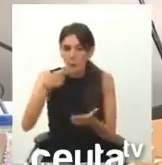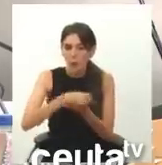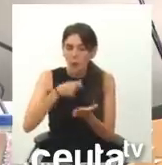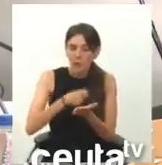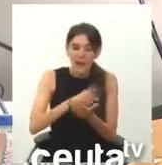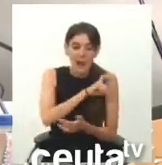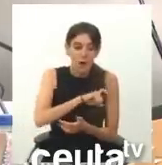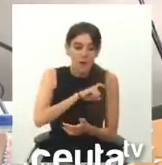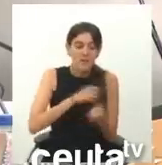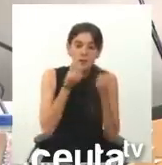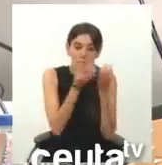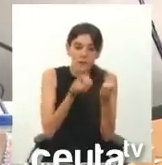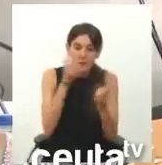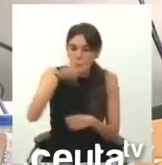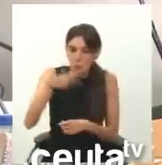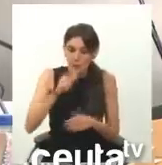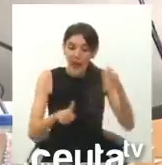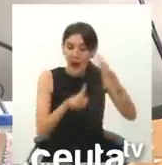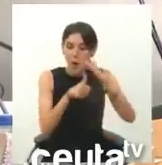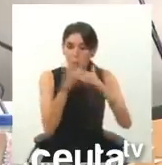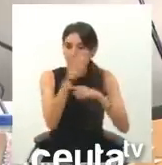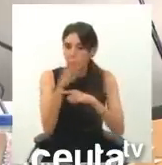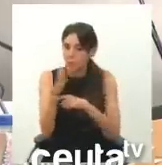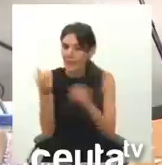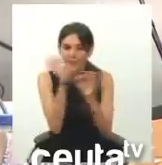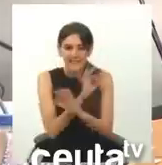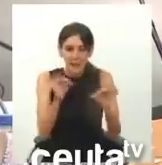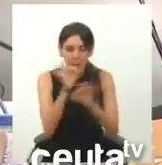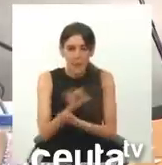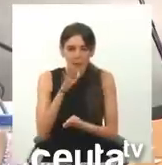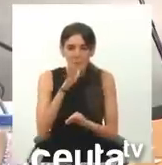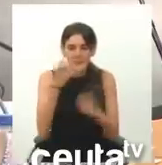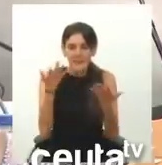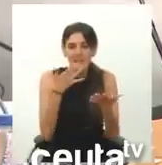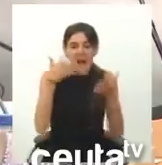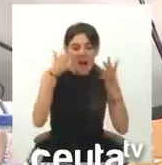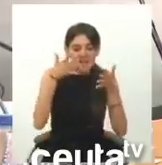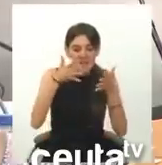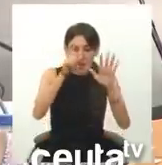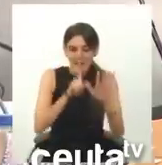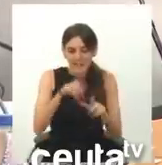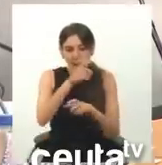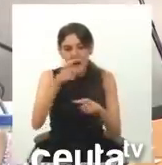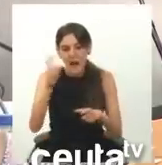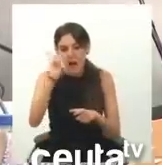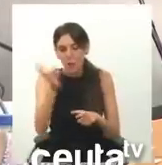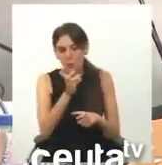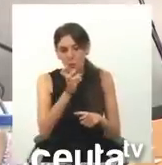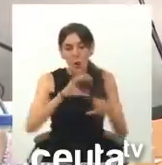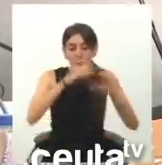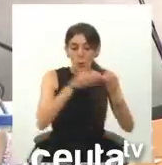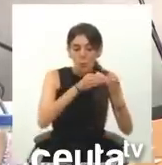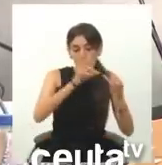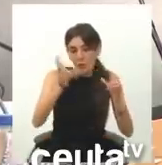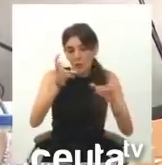a las comisiones informativas, que tampoco va a la Junta de Portavoces, seis asesores, alguno es miembro de la CEDADE, ya lo digo